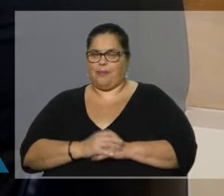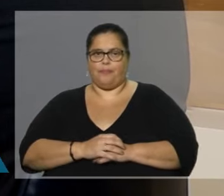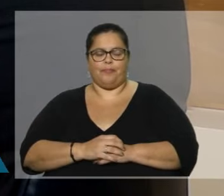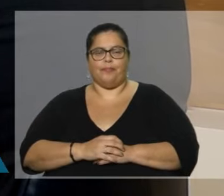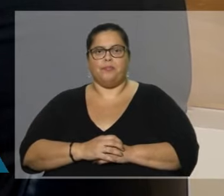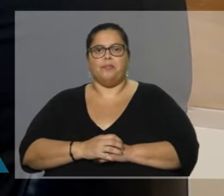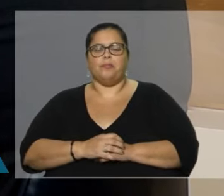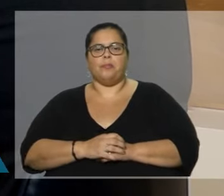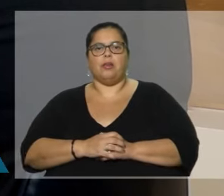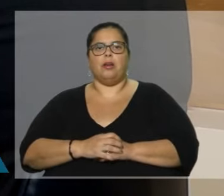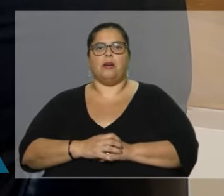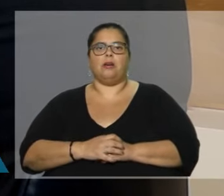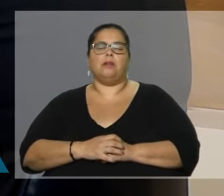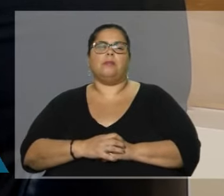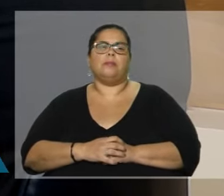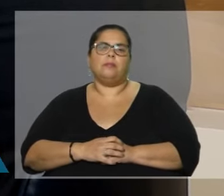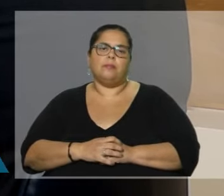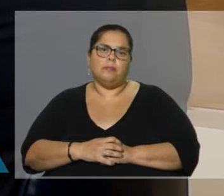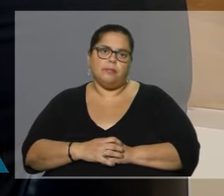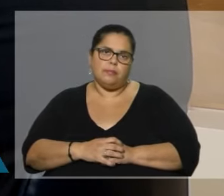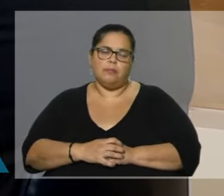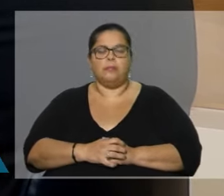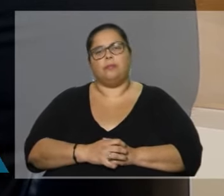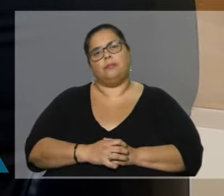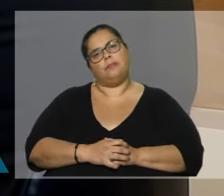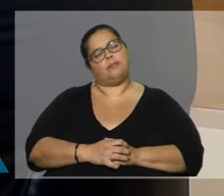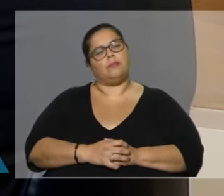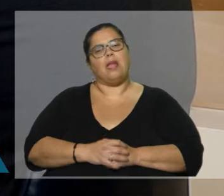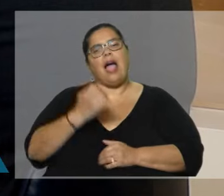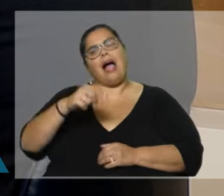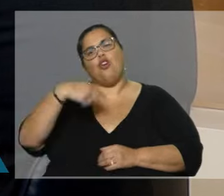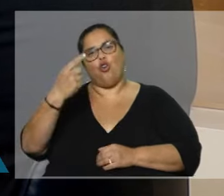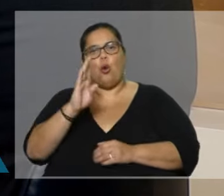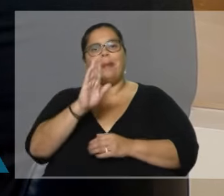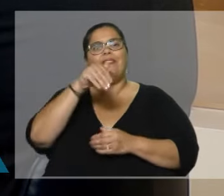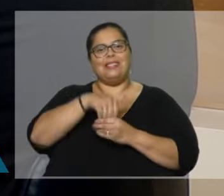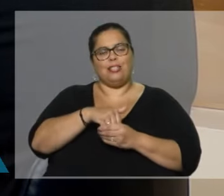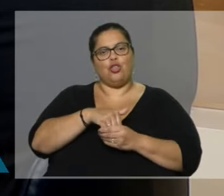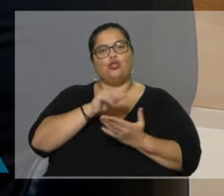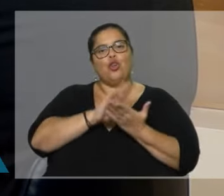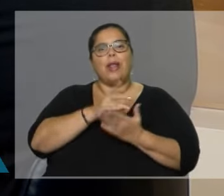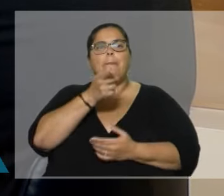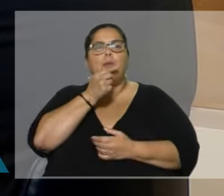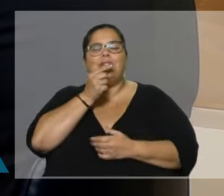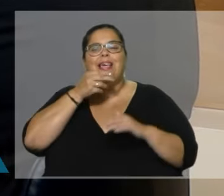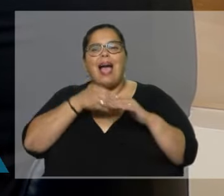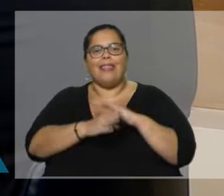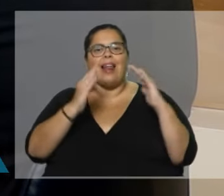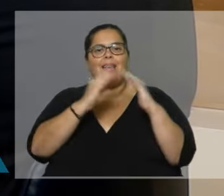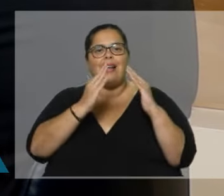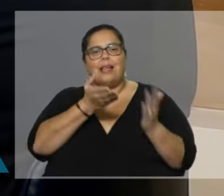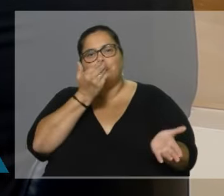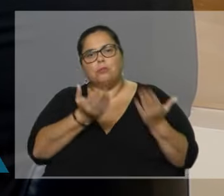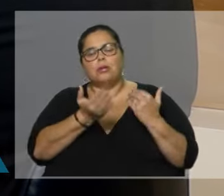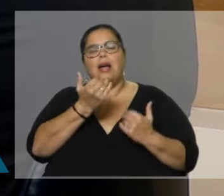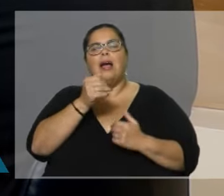digamos, caminando y es el que está seguro, en realidad, que es sobre los allanamientos nocturnos, por parte de la policía, ¿no?, con orden de un